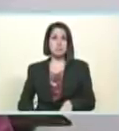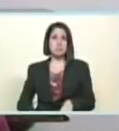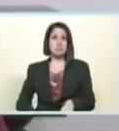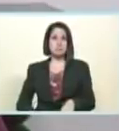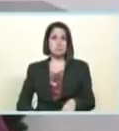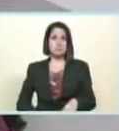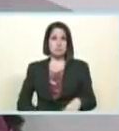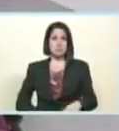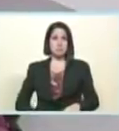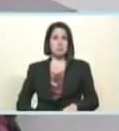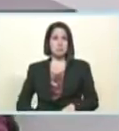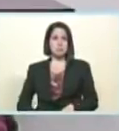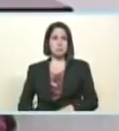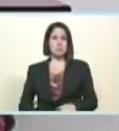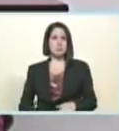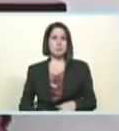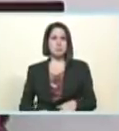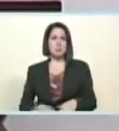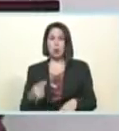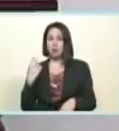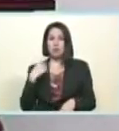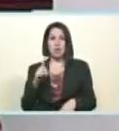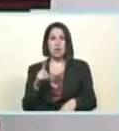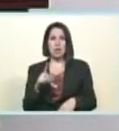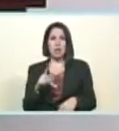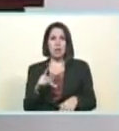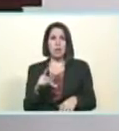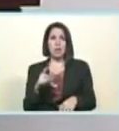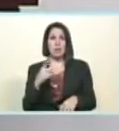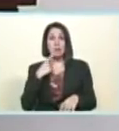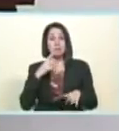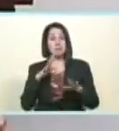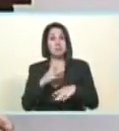en el año 2018 con pruebas